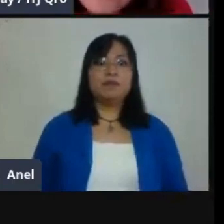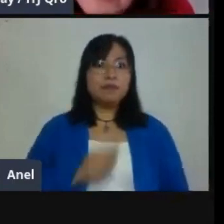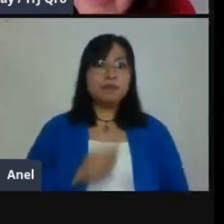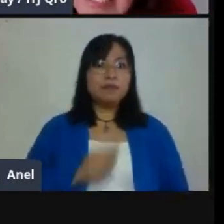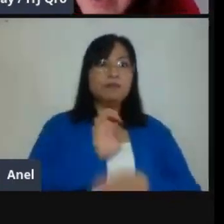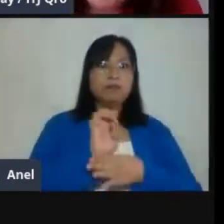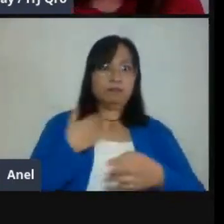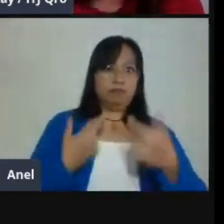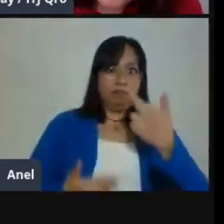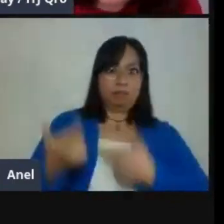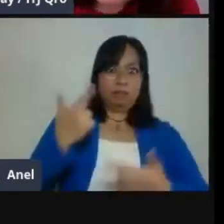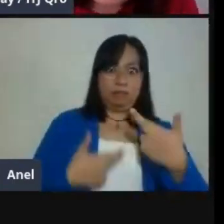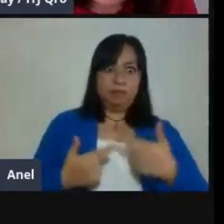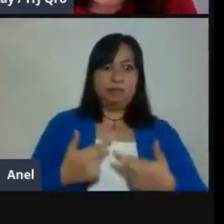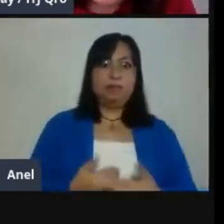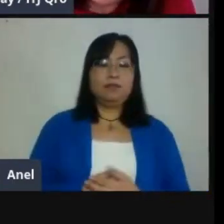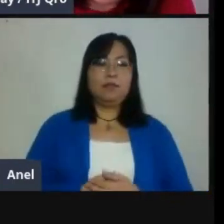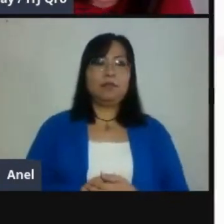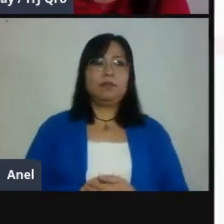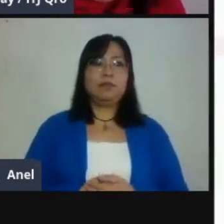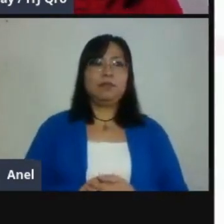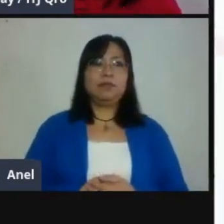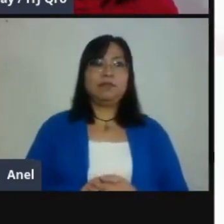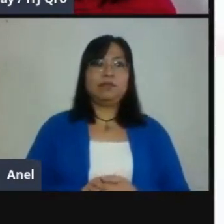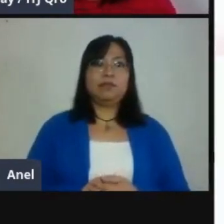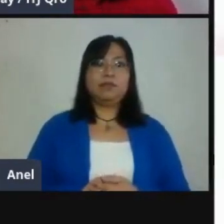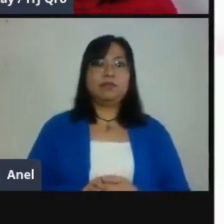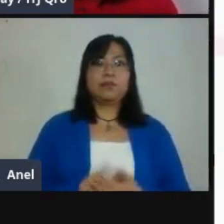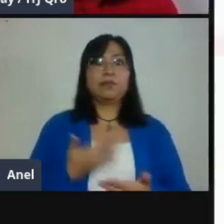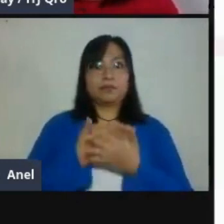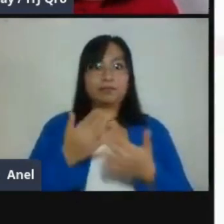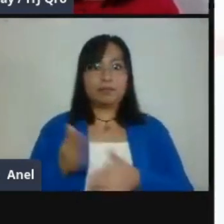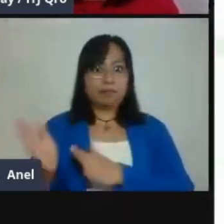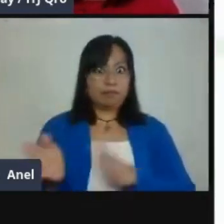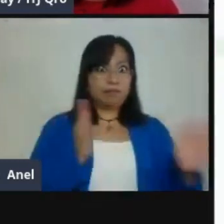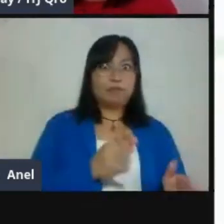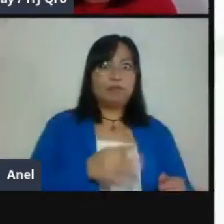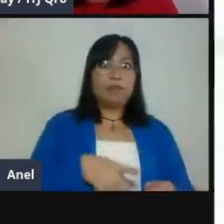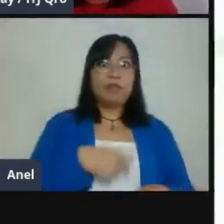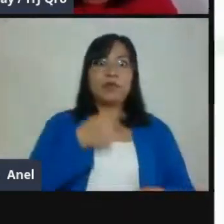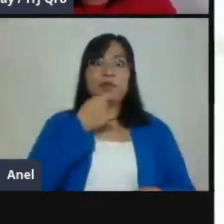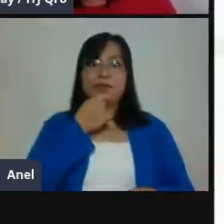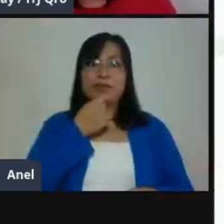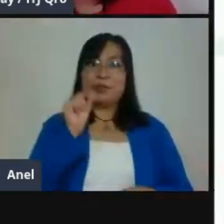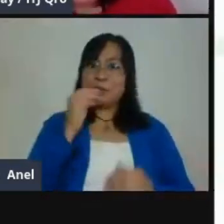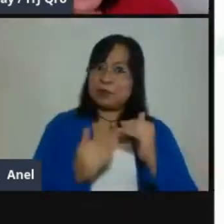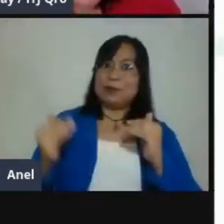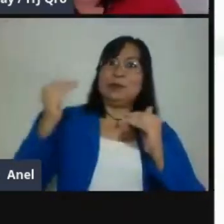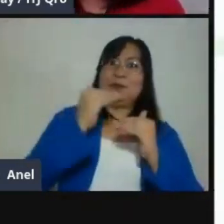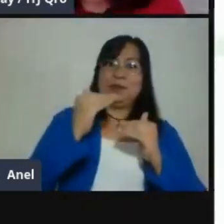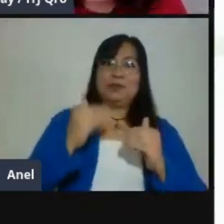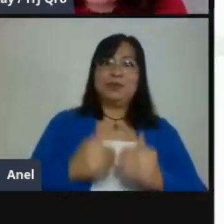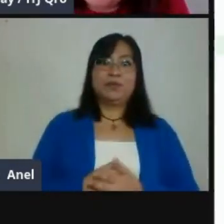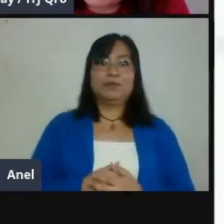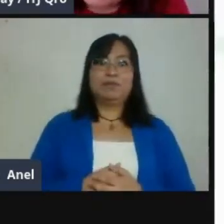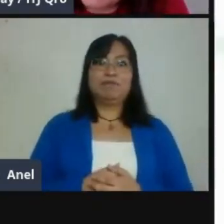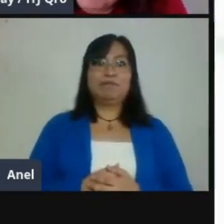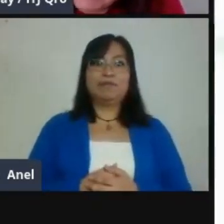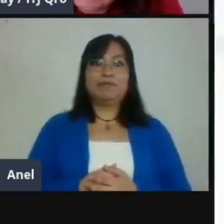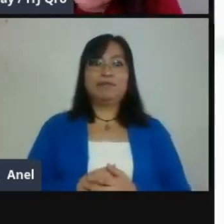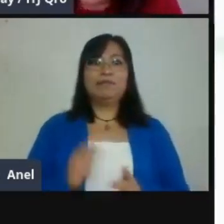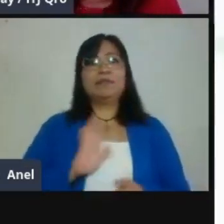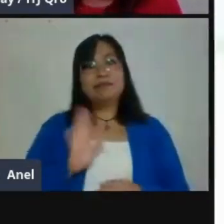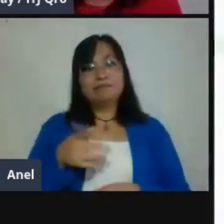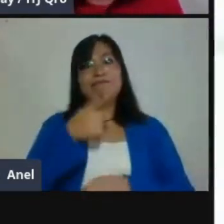avanzando con los no tan pequeños. Y los no tan pequeños me refiero pues a los alumnos que ya son un poquito